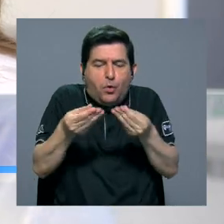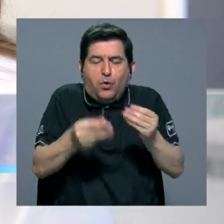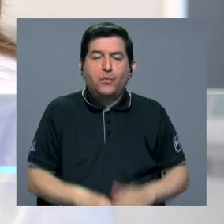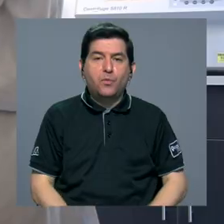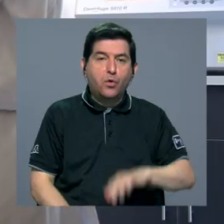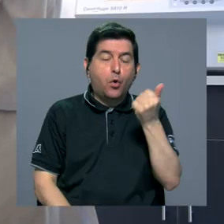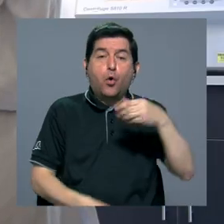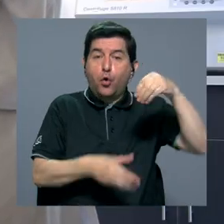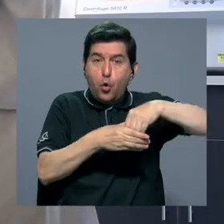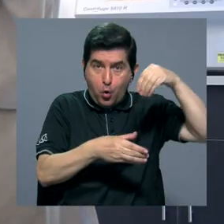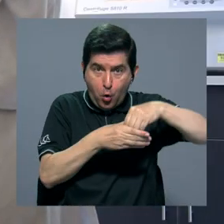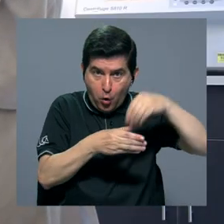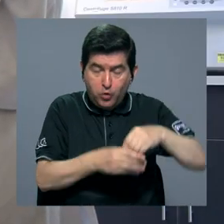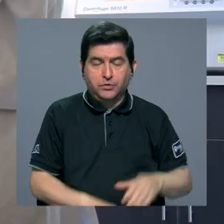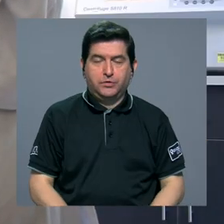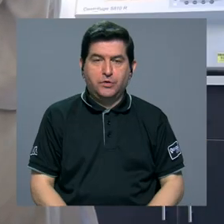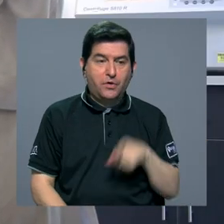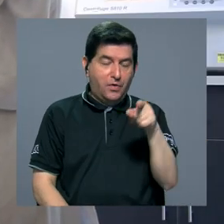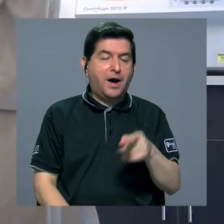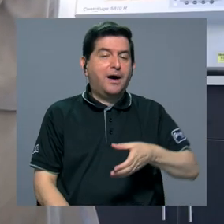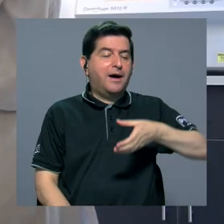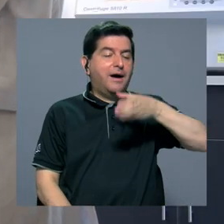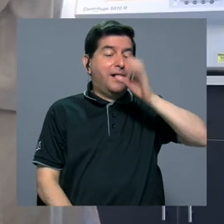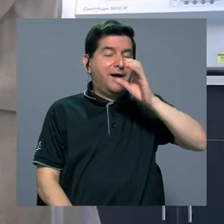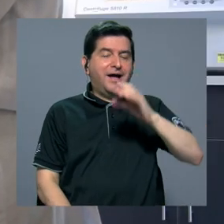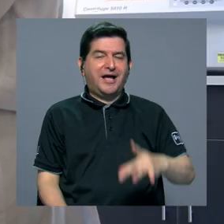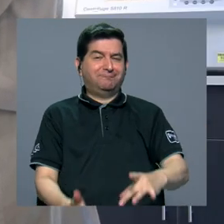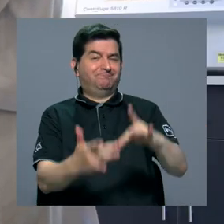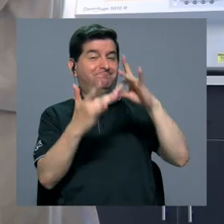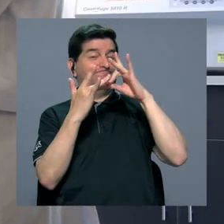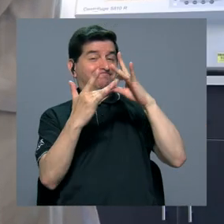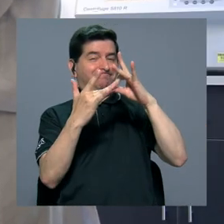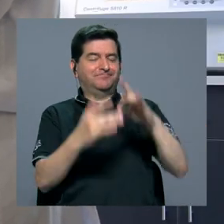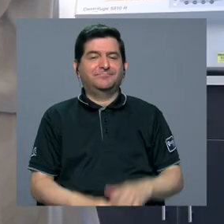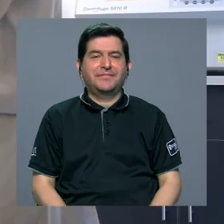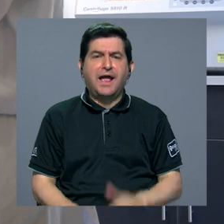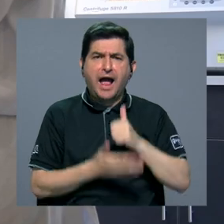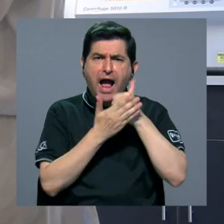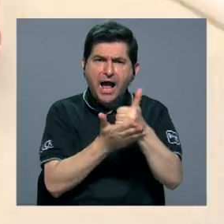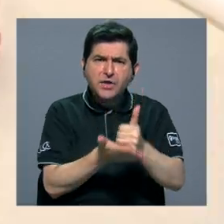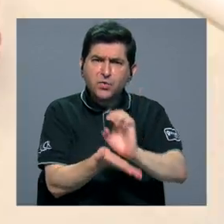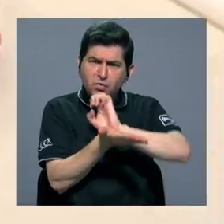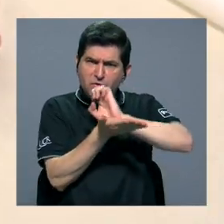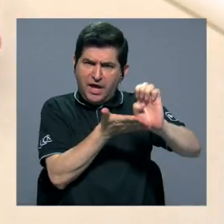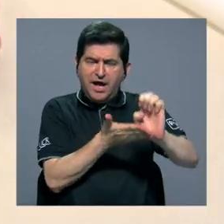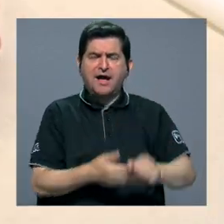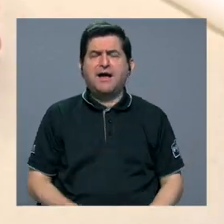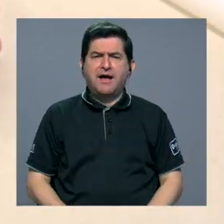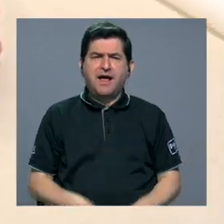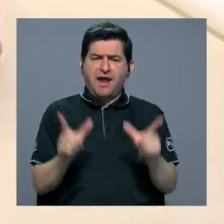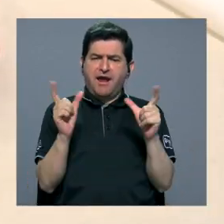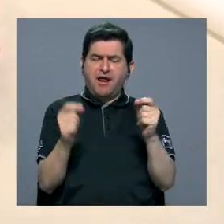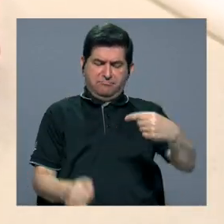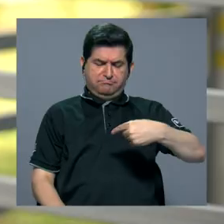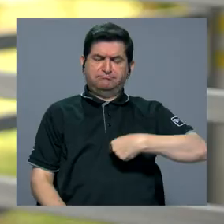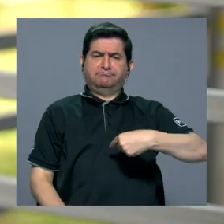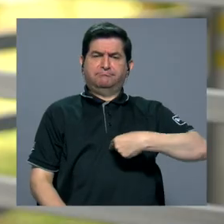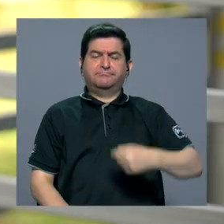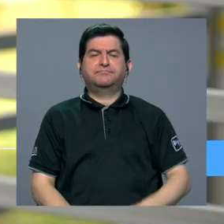otro componente que hace que esta bebida sea excepcional es que ayuda a prevenir el cáncer gástrico.